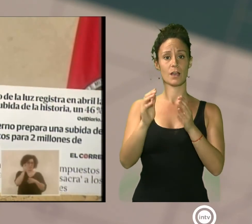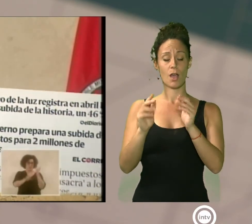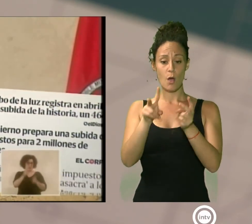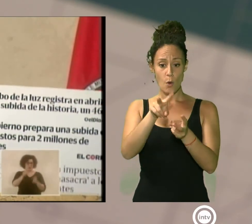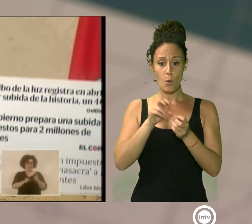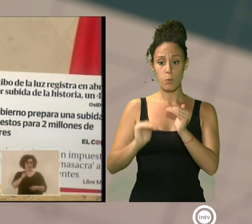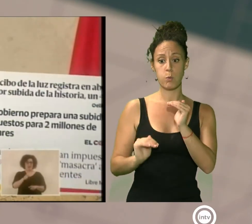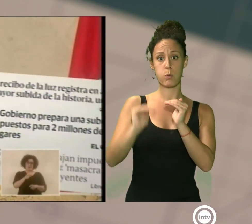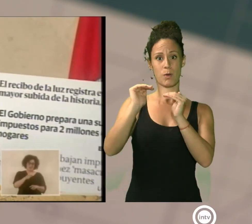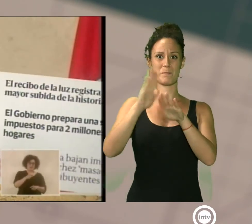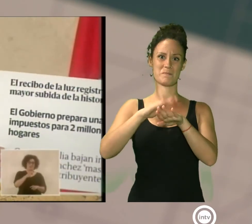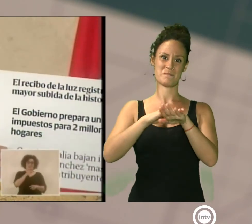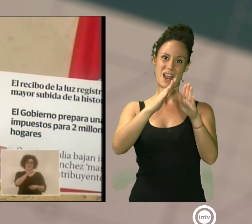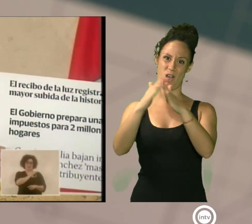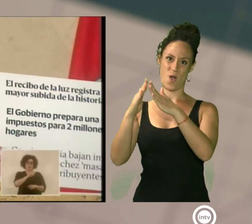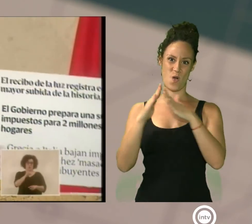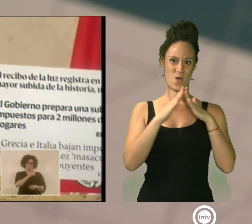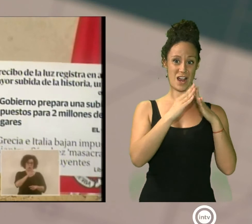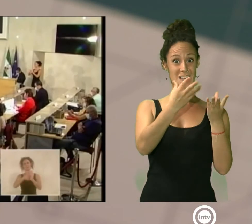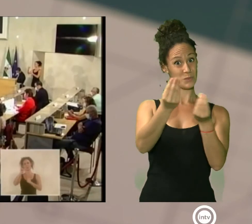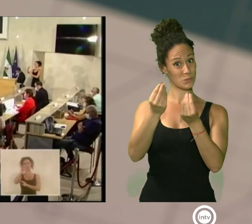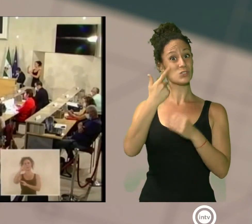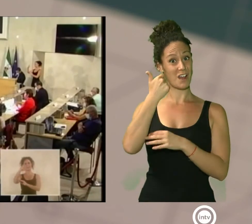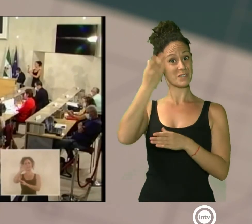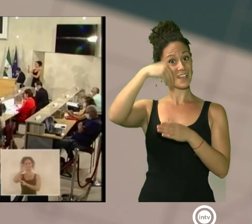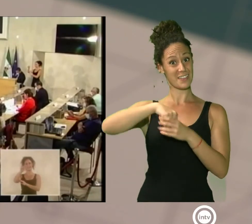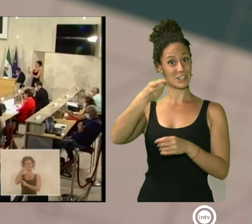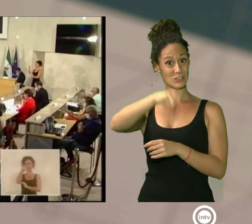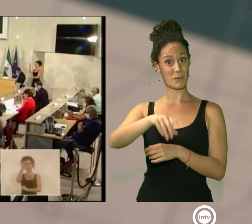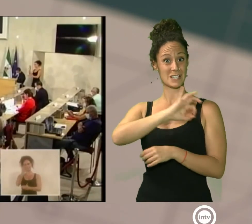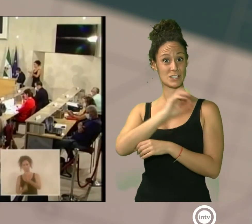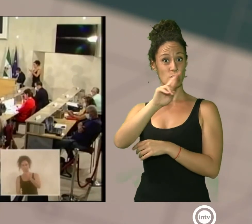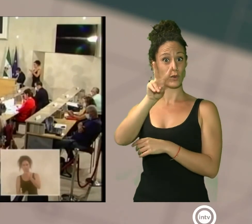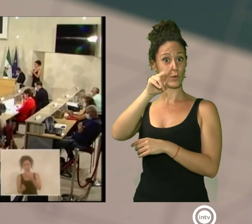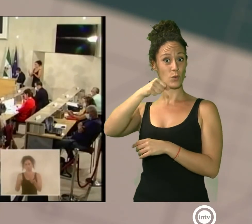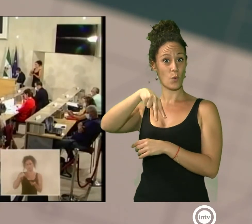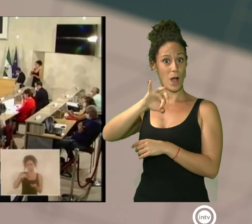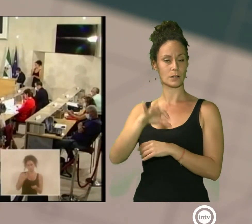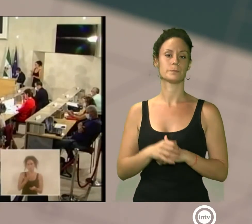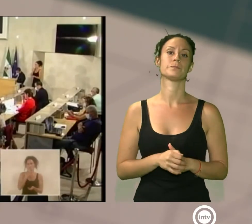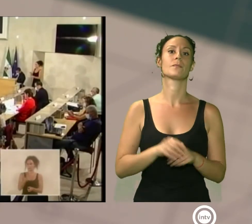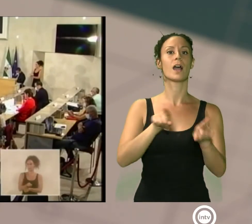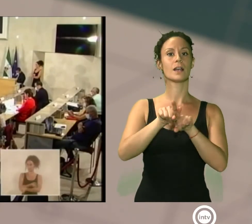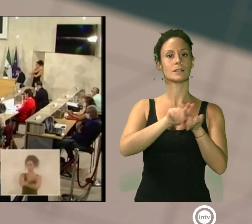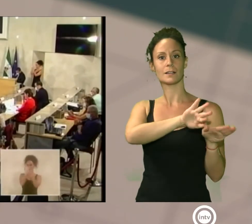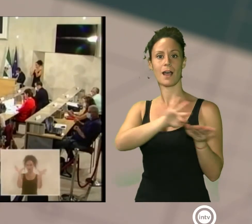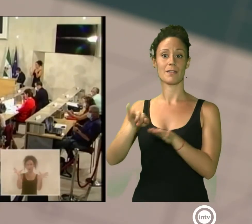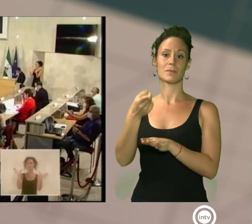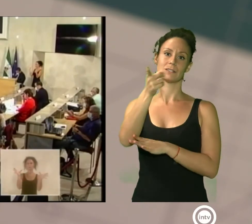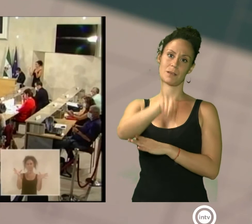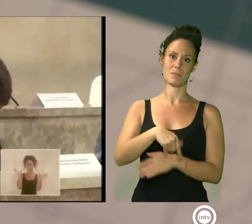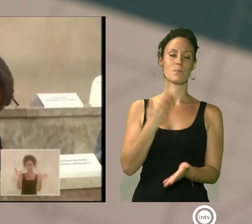señor Ruano, muchos millones de hogares de estos serán de Almería también. Al margen de las críticas, también ha habido tiempo para las propuestas.